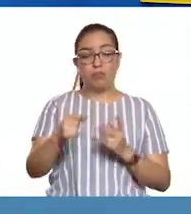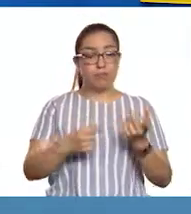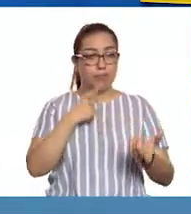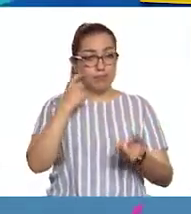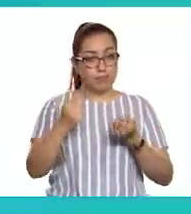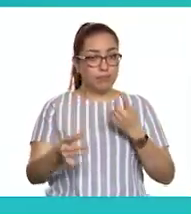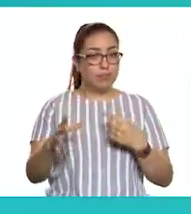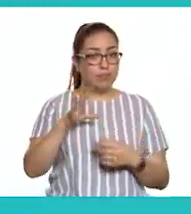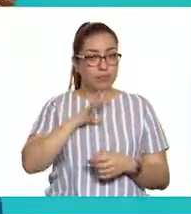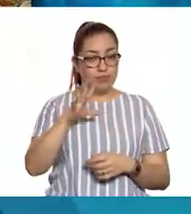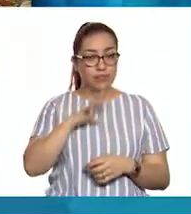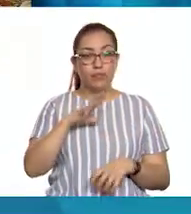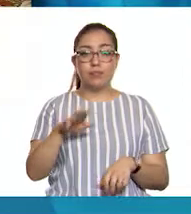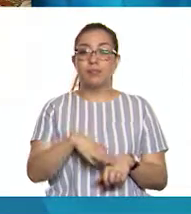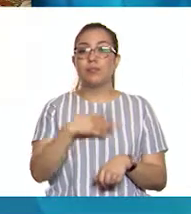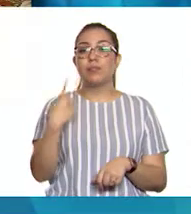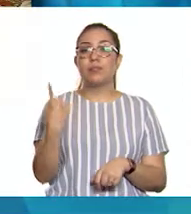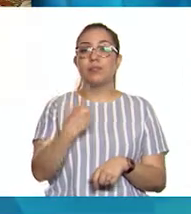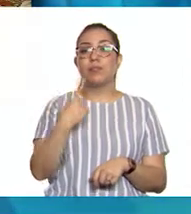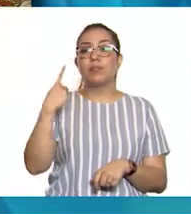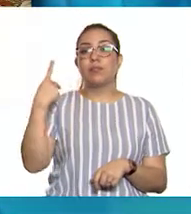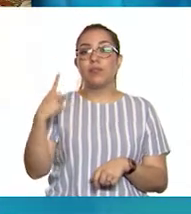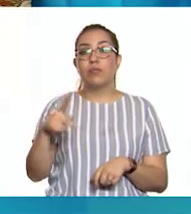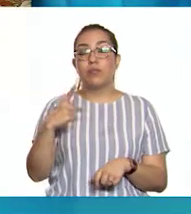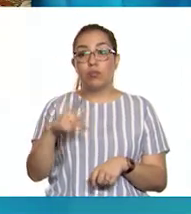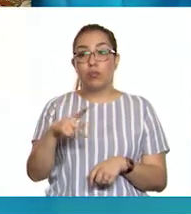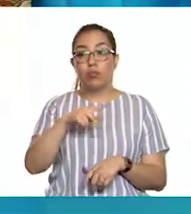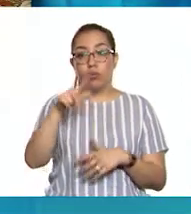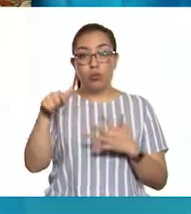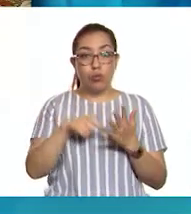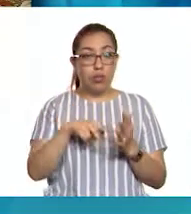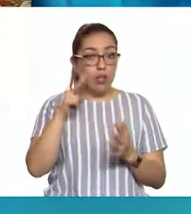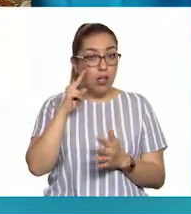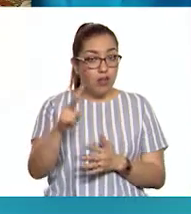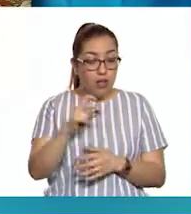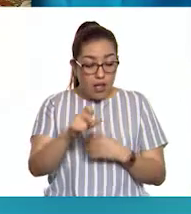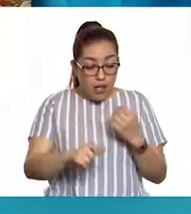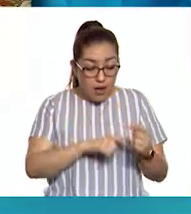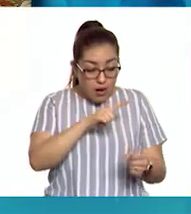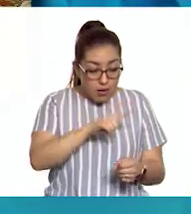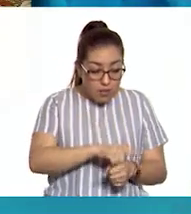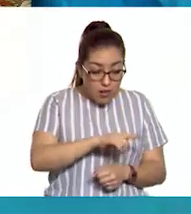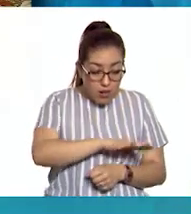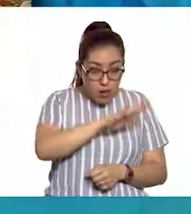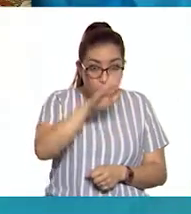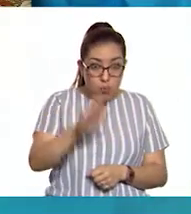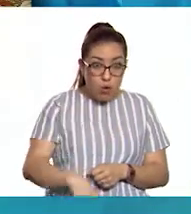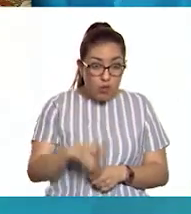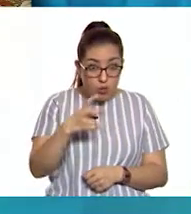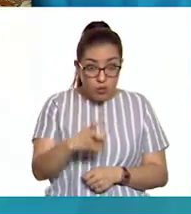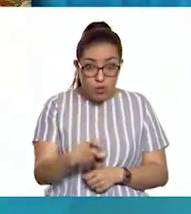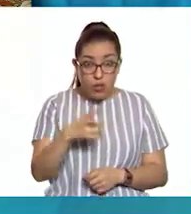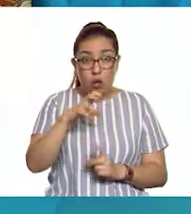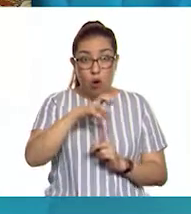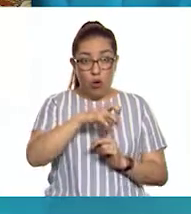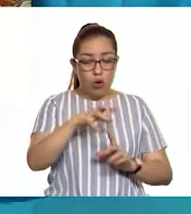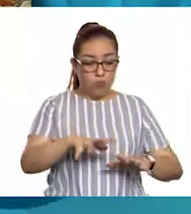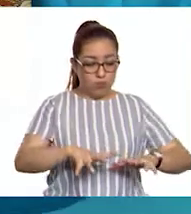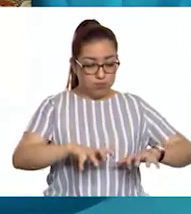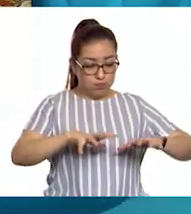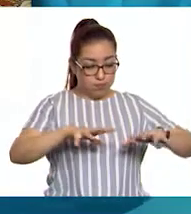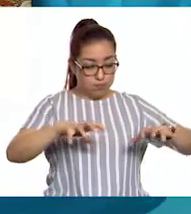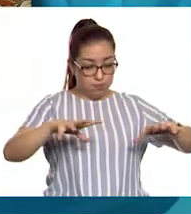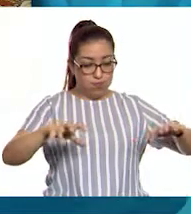que degradan compuestos complejos de plantas y animales muertos para reintegrarlos a la naturaleza. Algunos